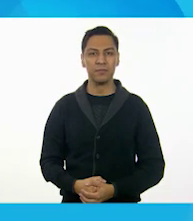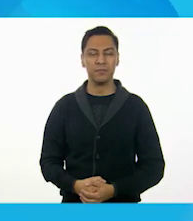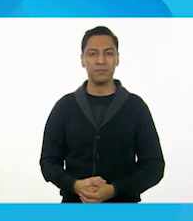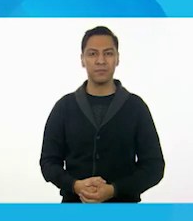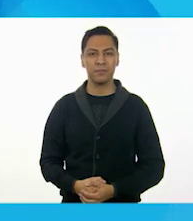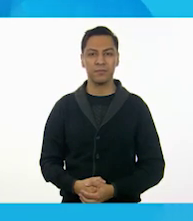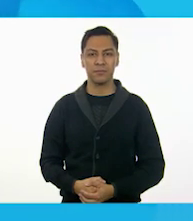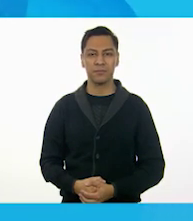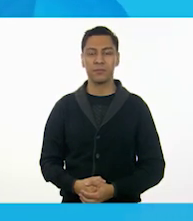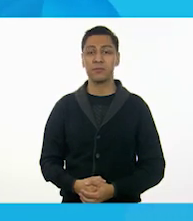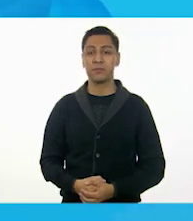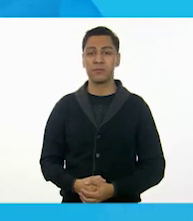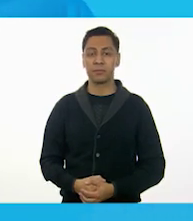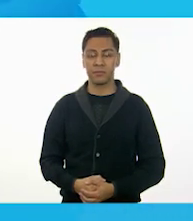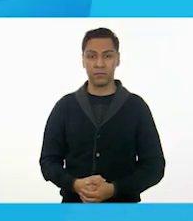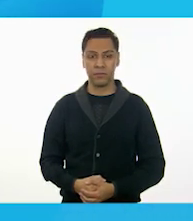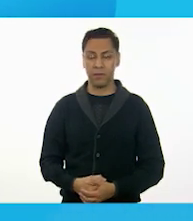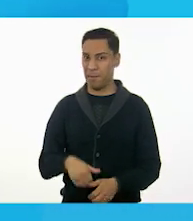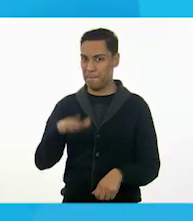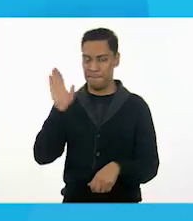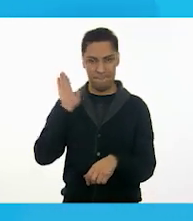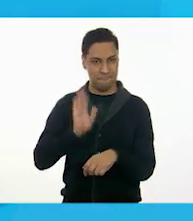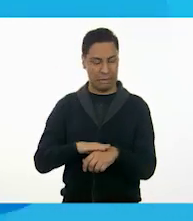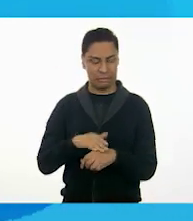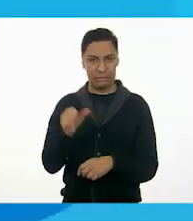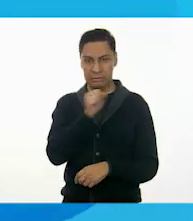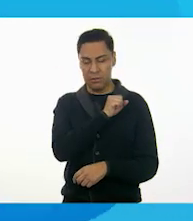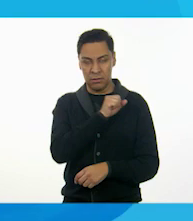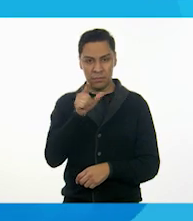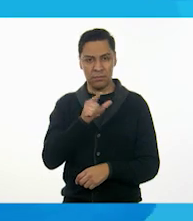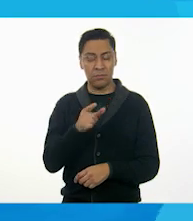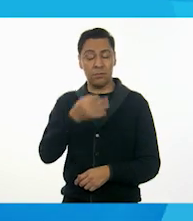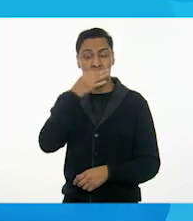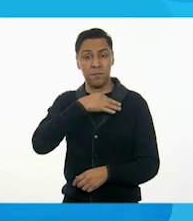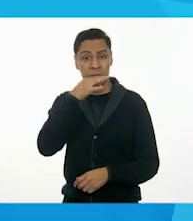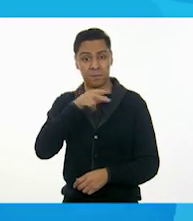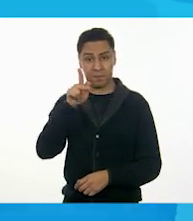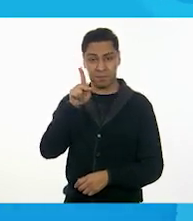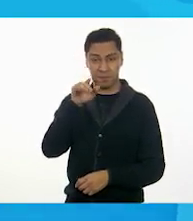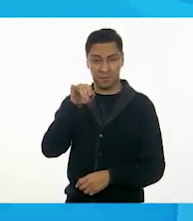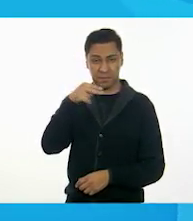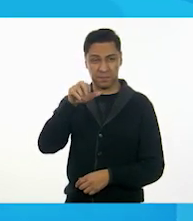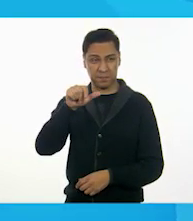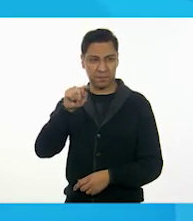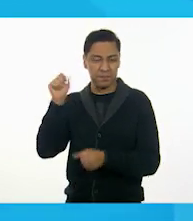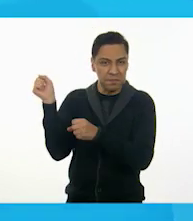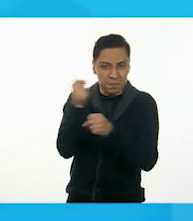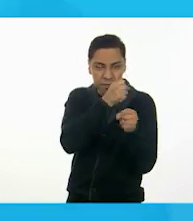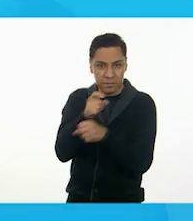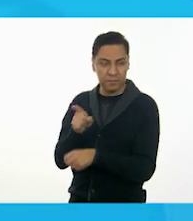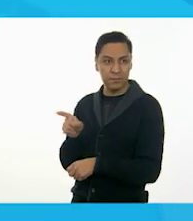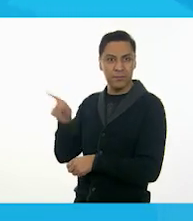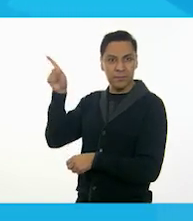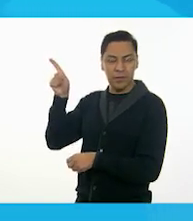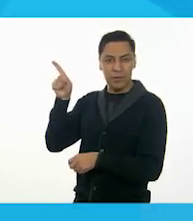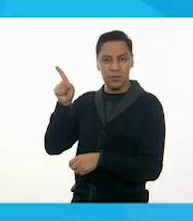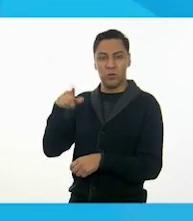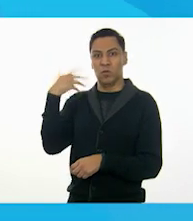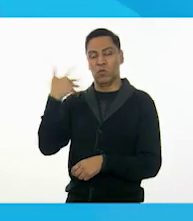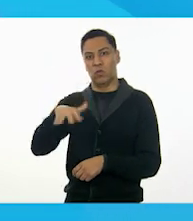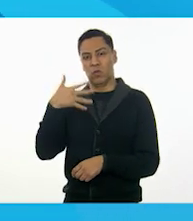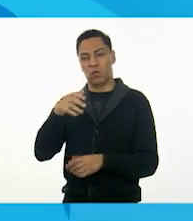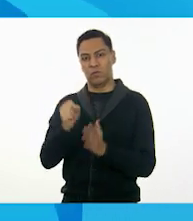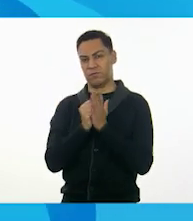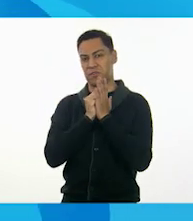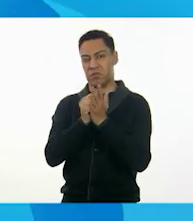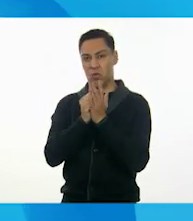Siendo una de las más divertidas tradiciones mexicanas, la piñata es símbolo indiscutible en nuestros hogares, que